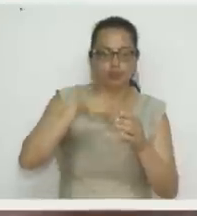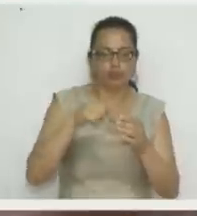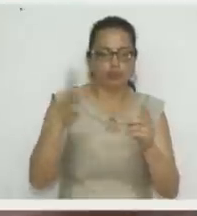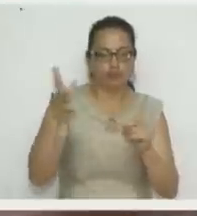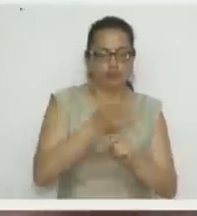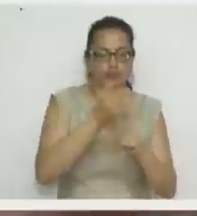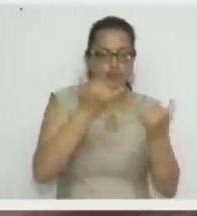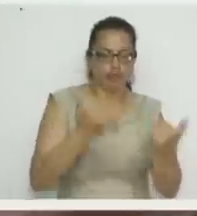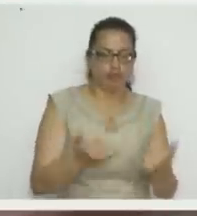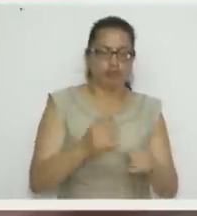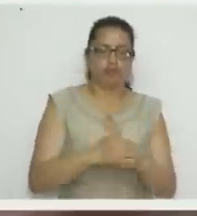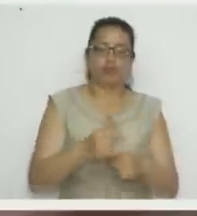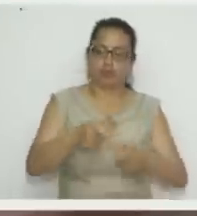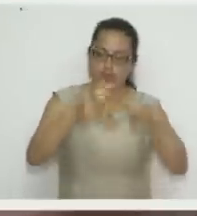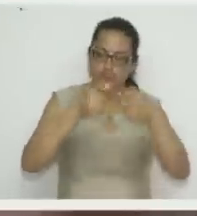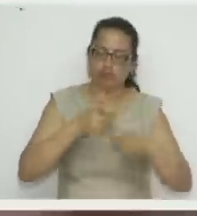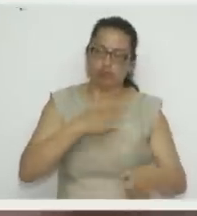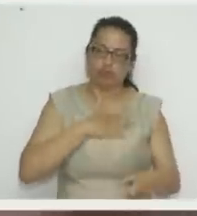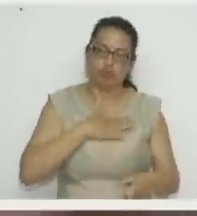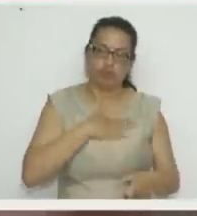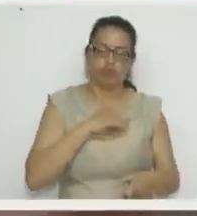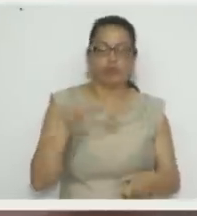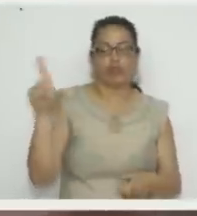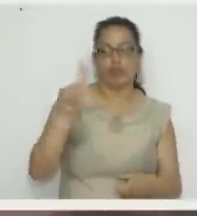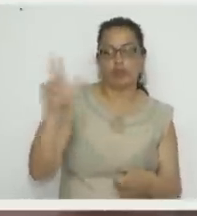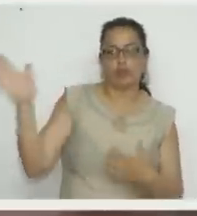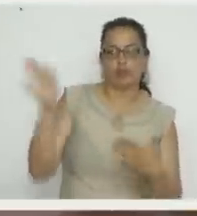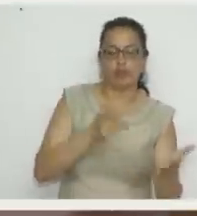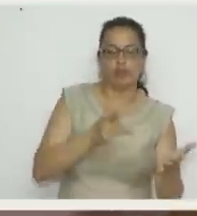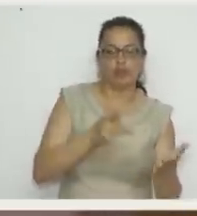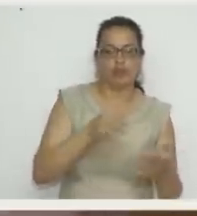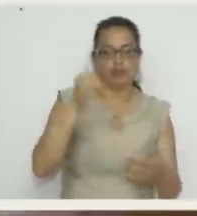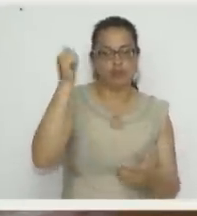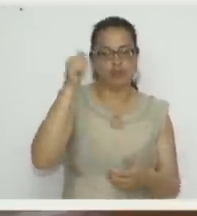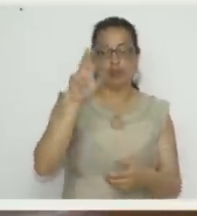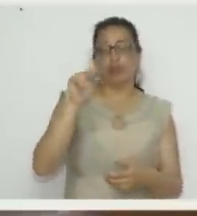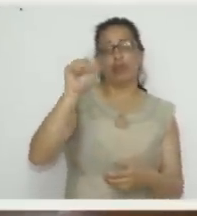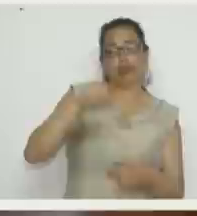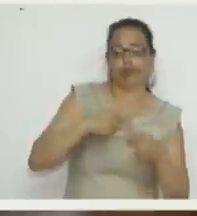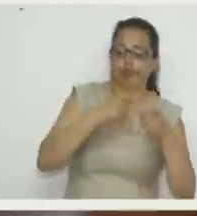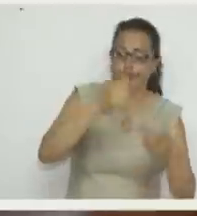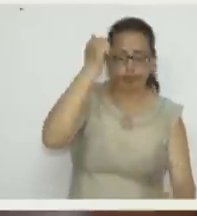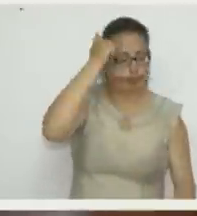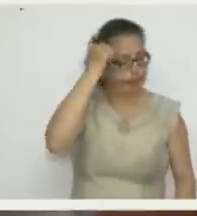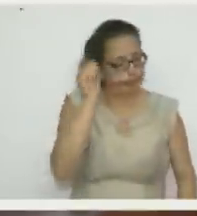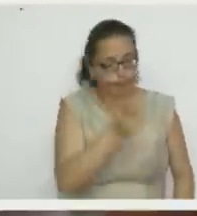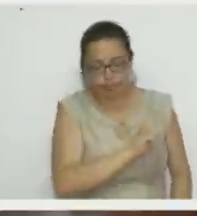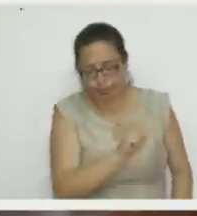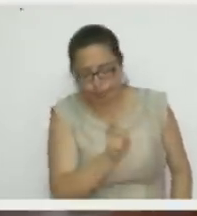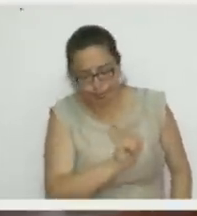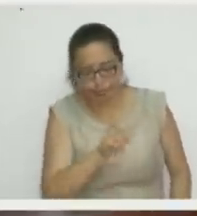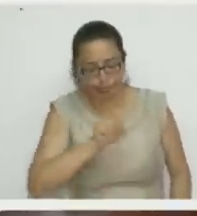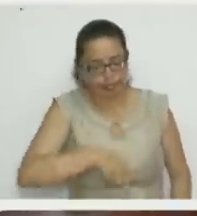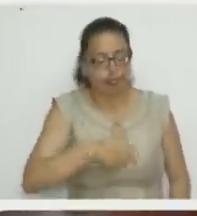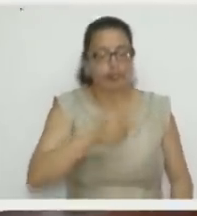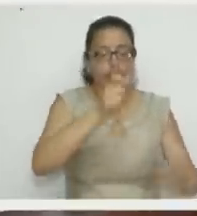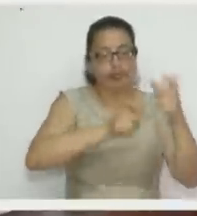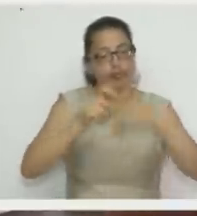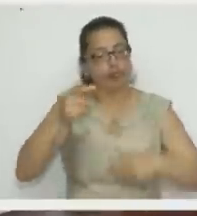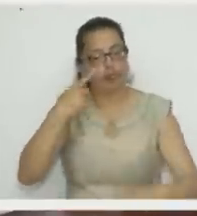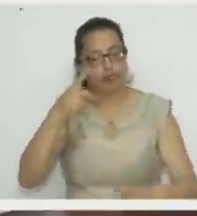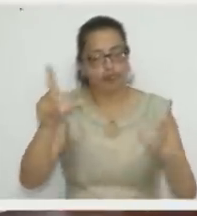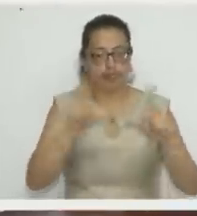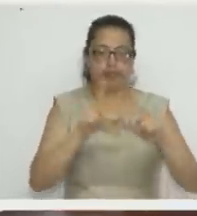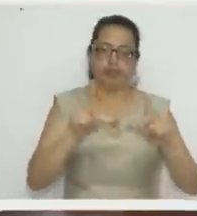utilizar. Si no vienen por ella, no profe, porque es para los televidentes. Si no vienen por ellos, entonces vamos a entregar